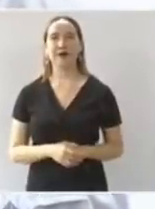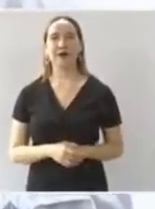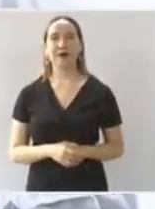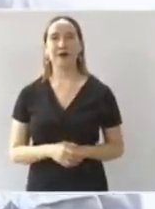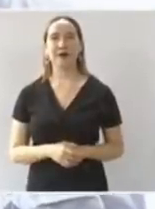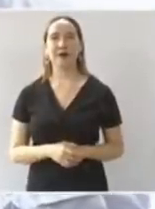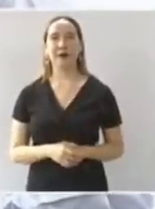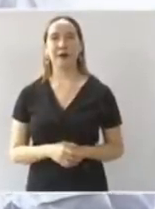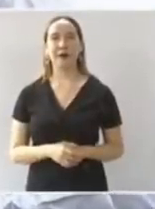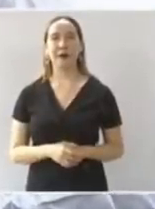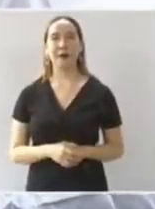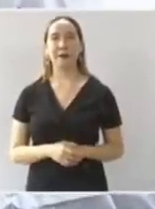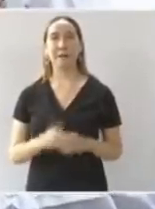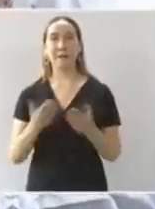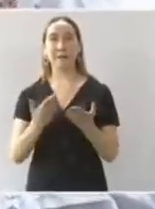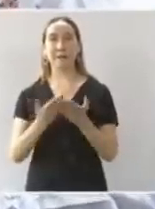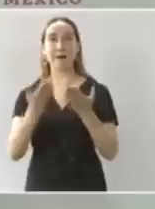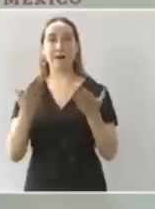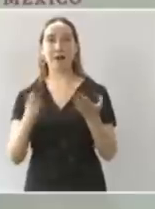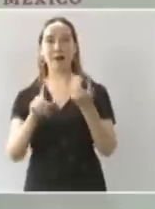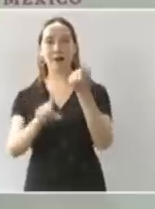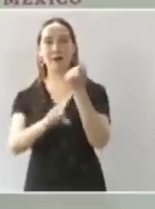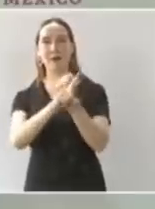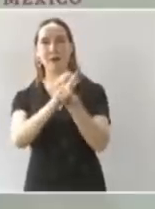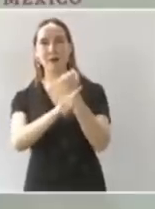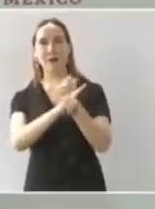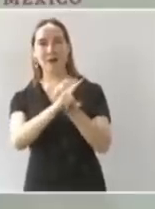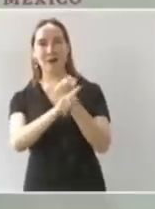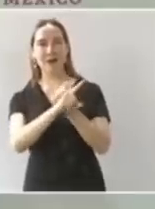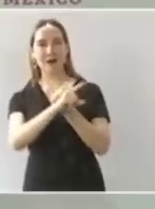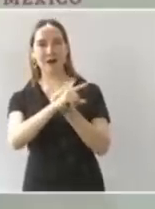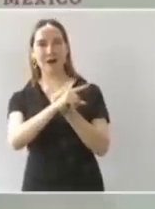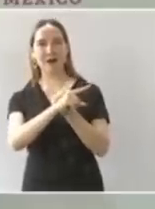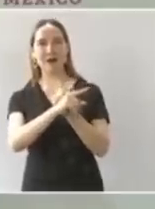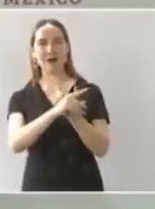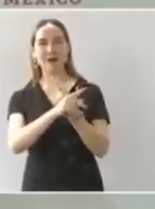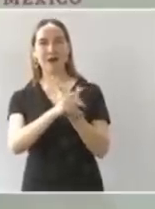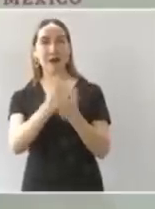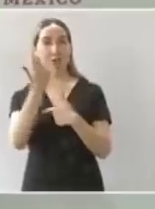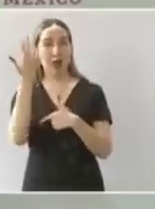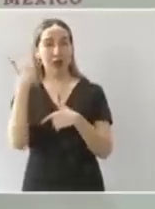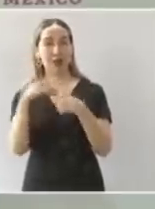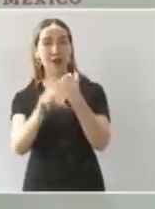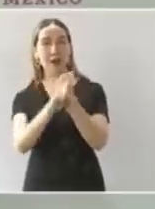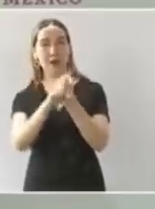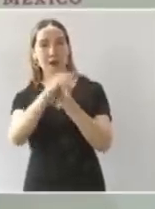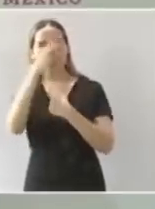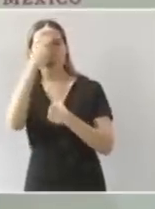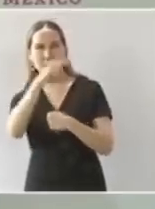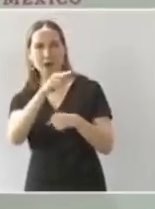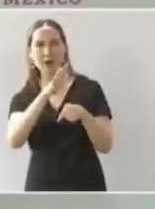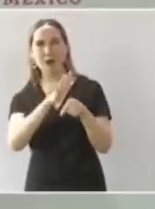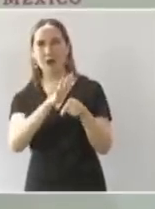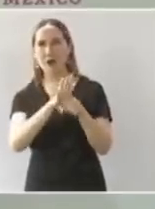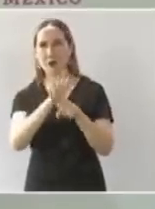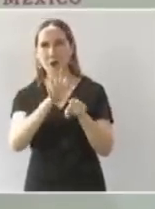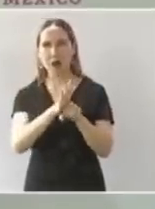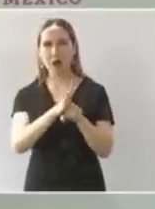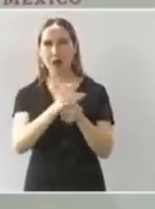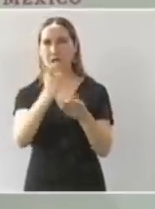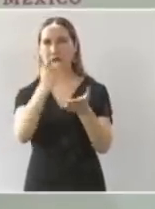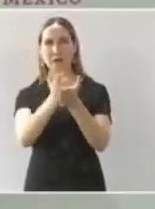el problema de México no era la falta de presupuesto el principal problema de México